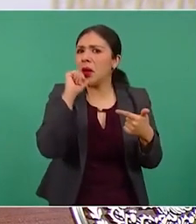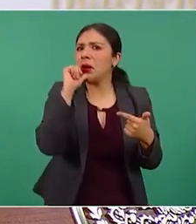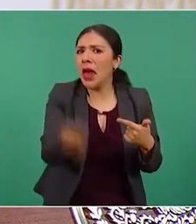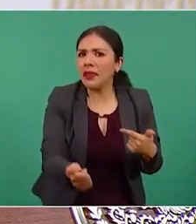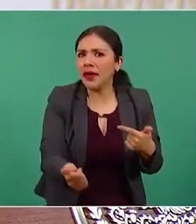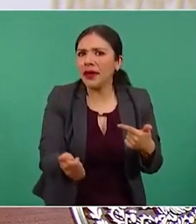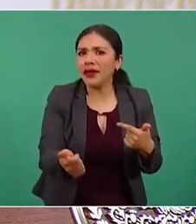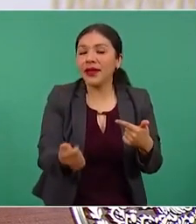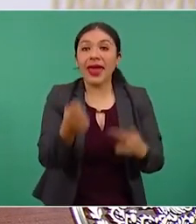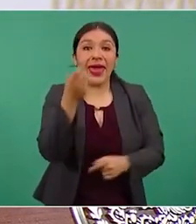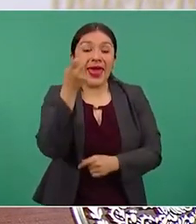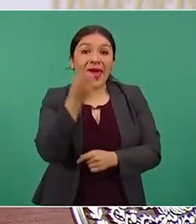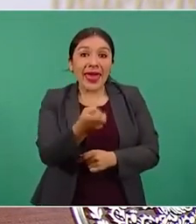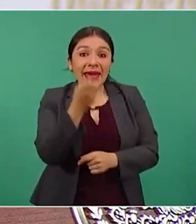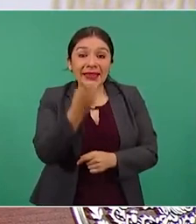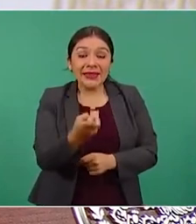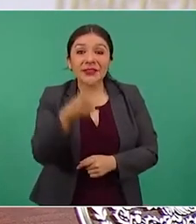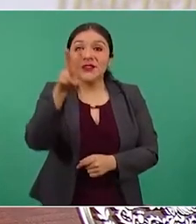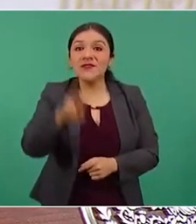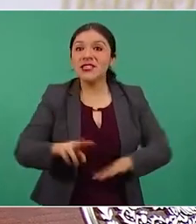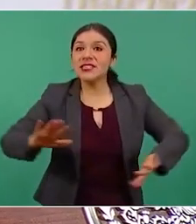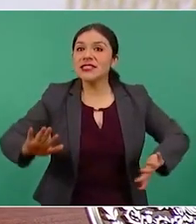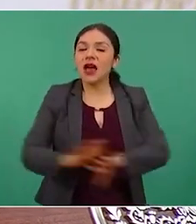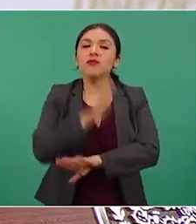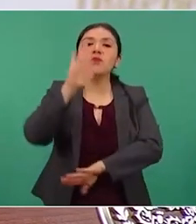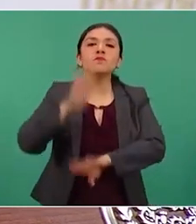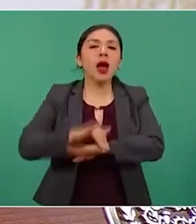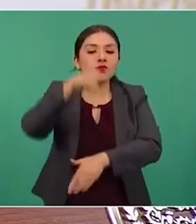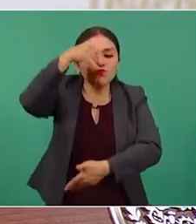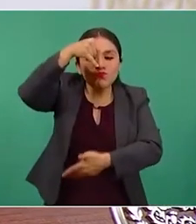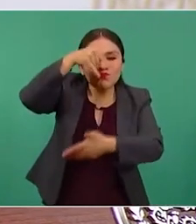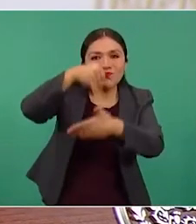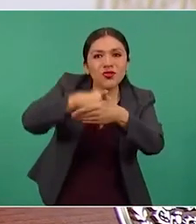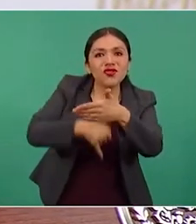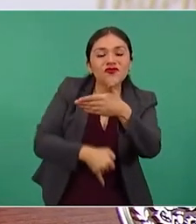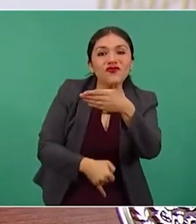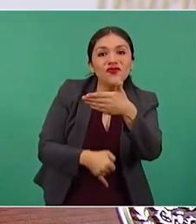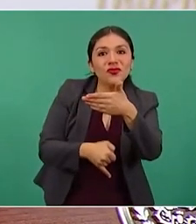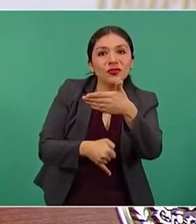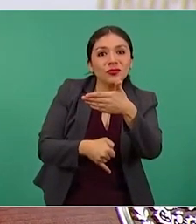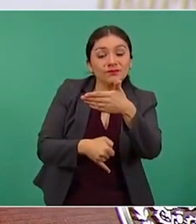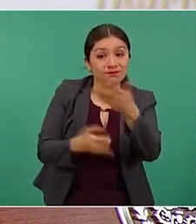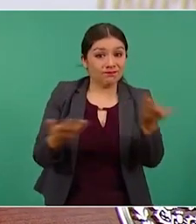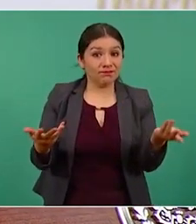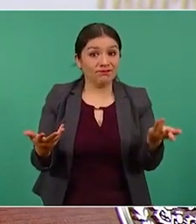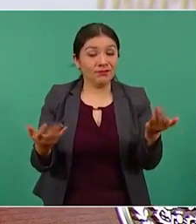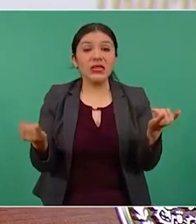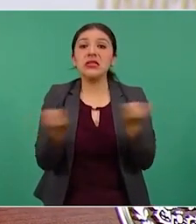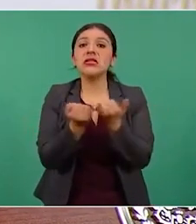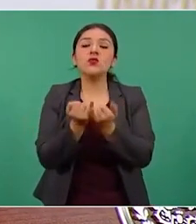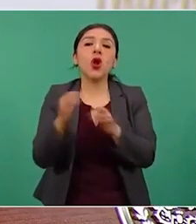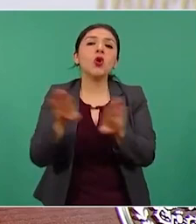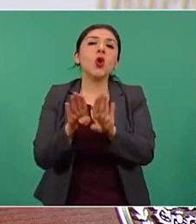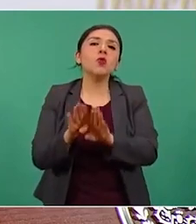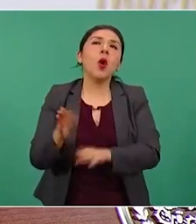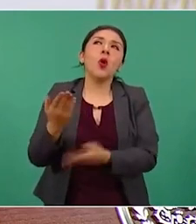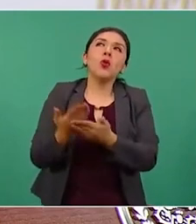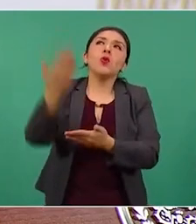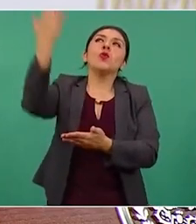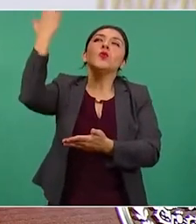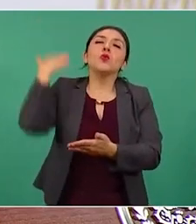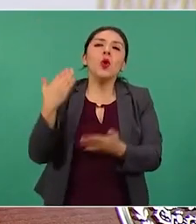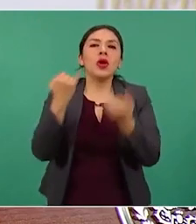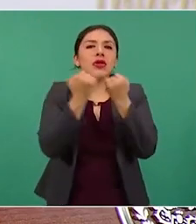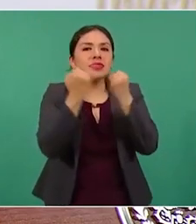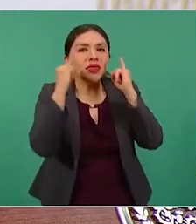Y es un cambio profundo, igual que el de la independencia, igual que el de la